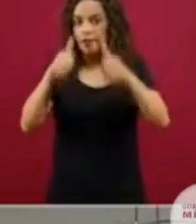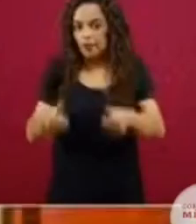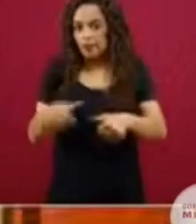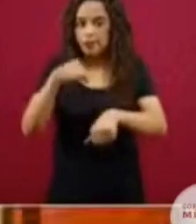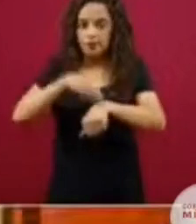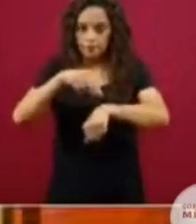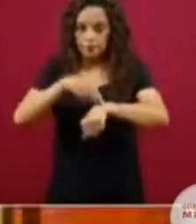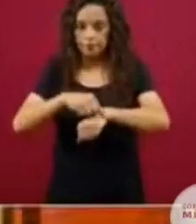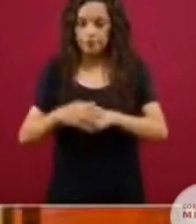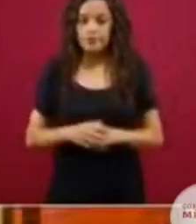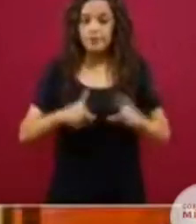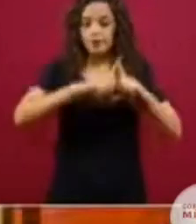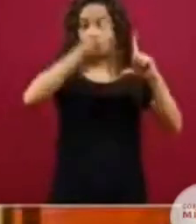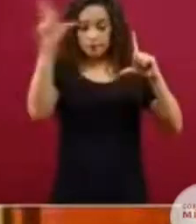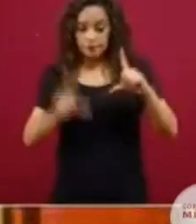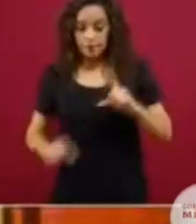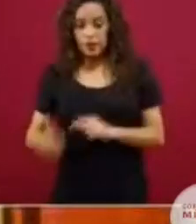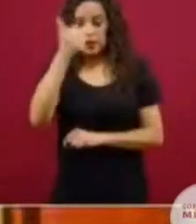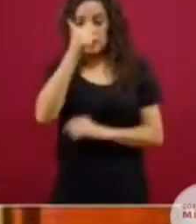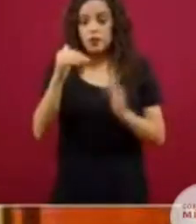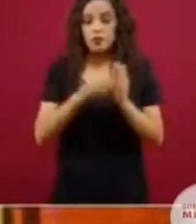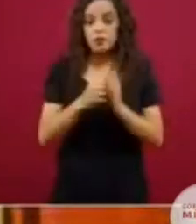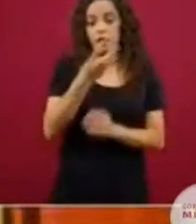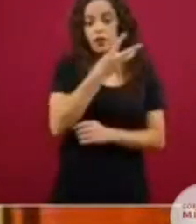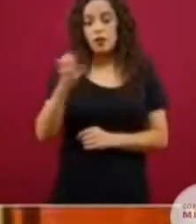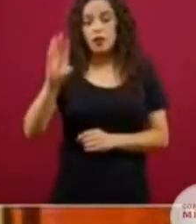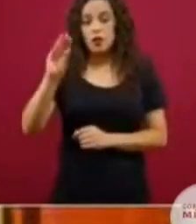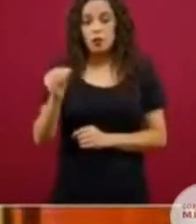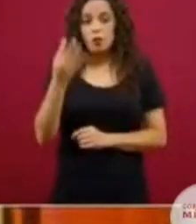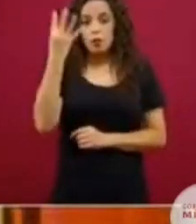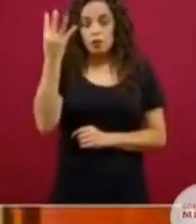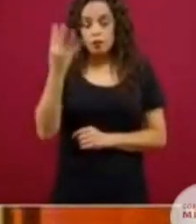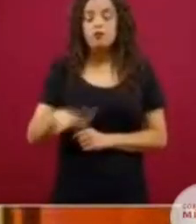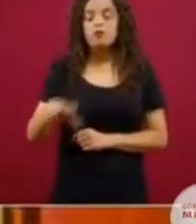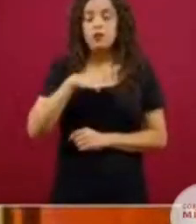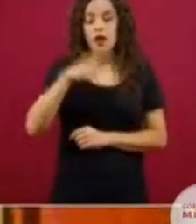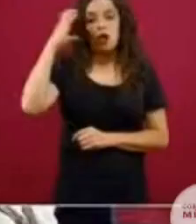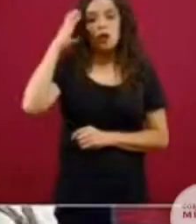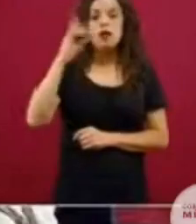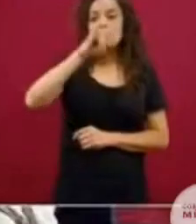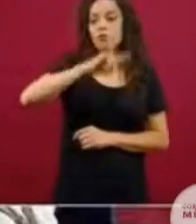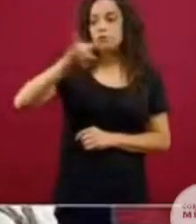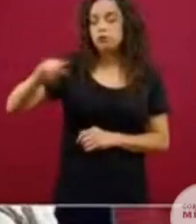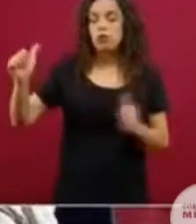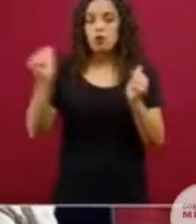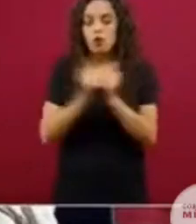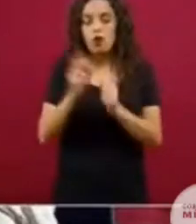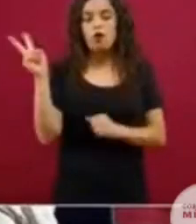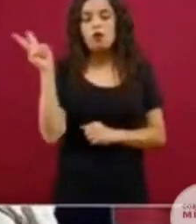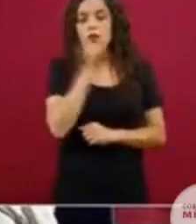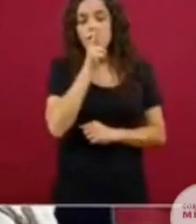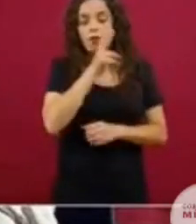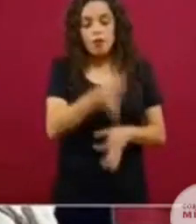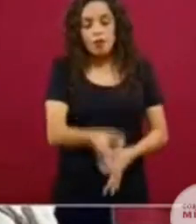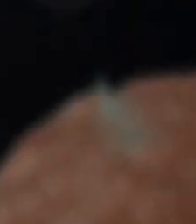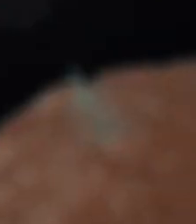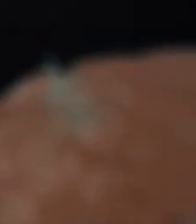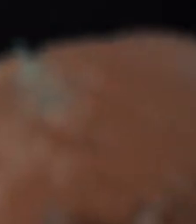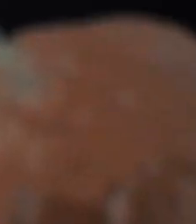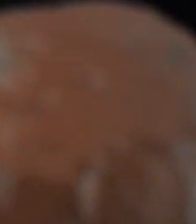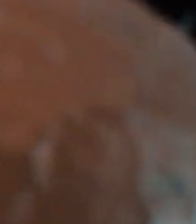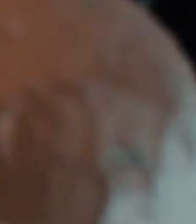seis mil 394 son las camas con ventilador que habían disponibles ayer a la medianoche del corte.